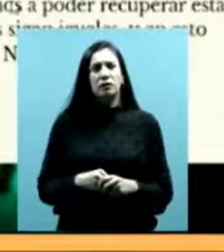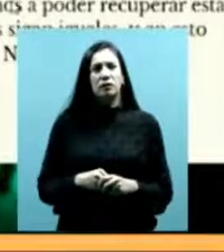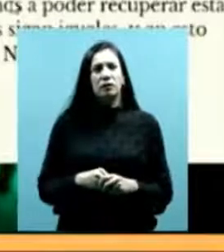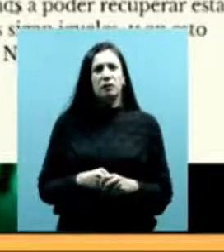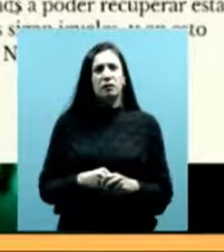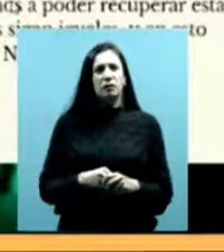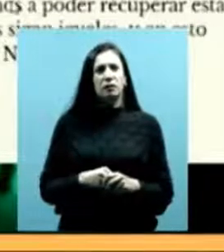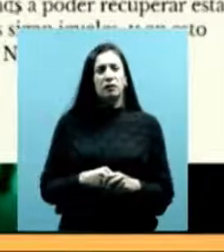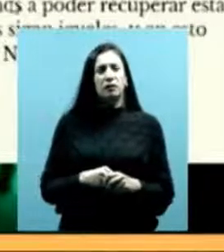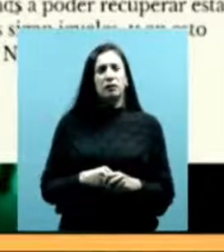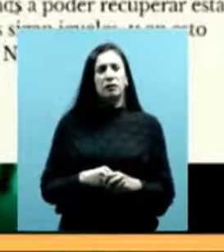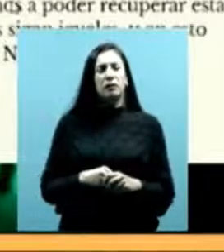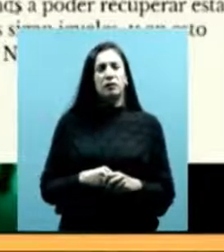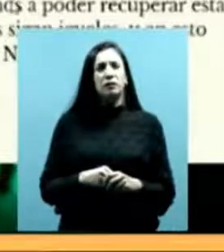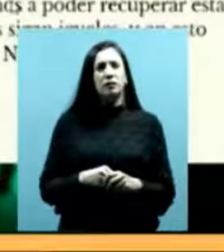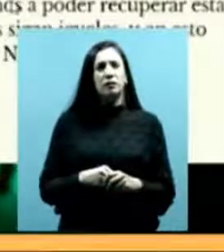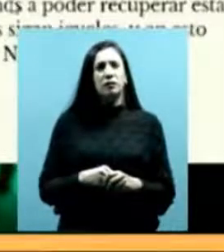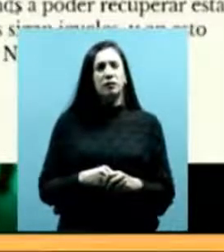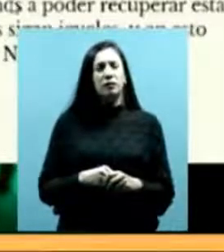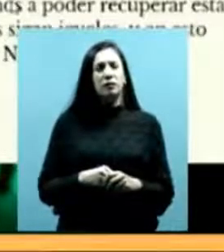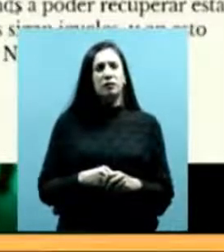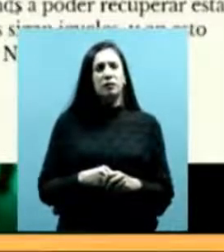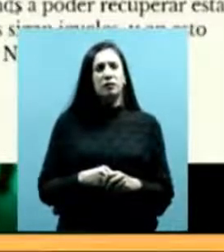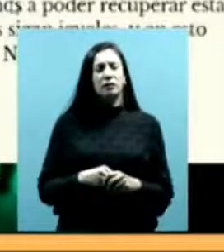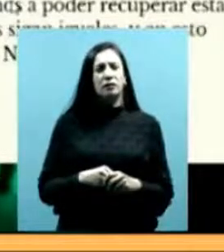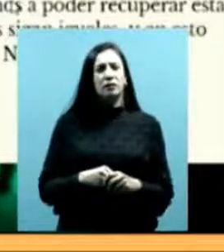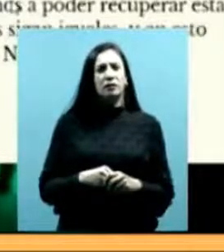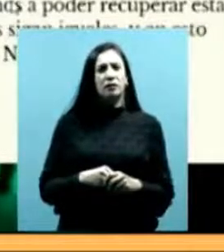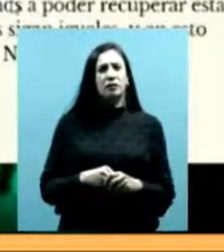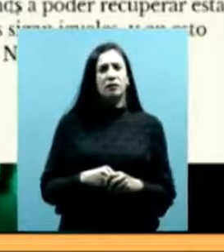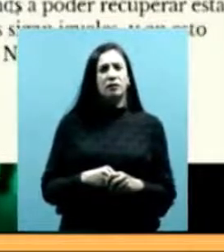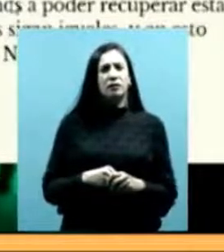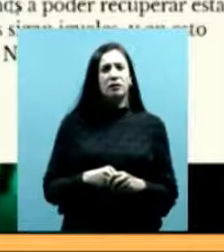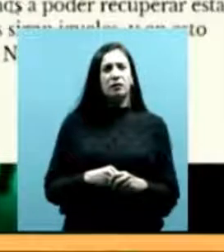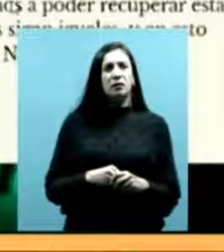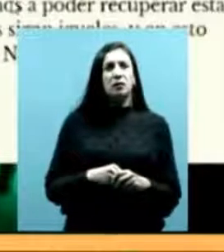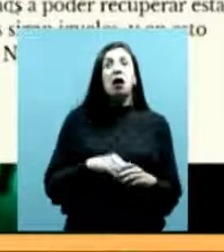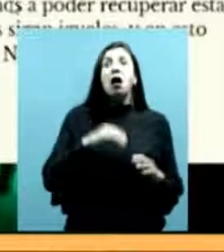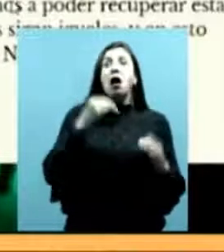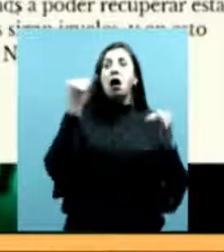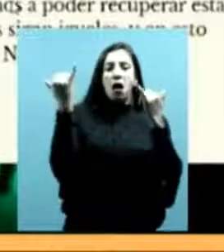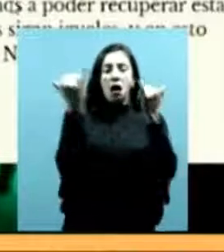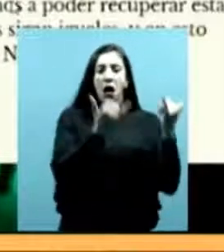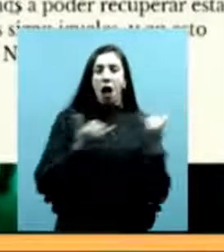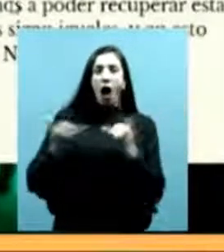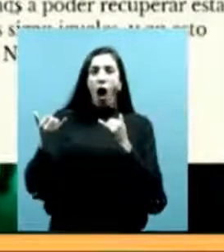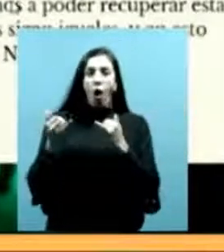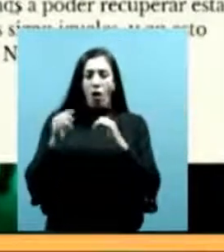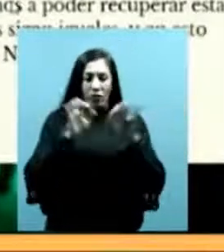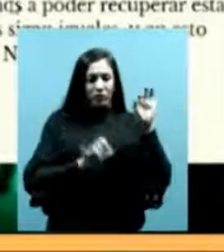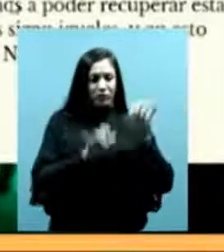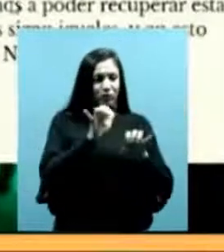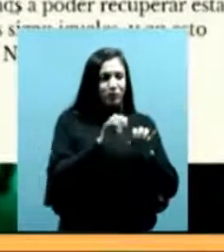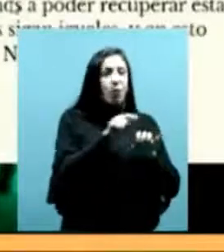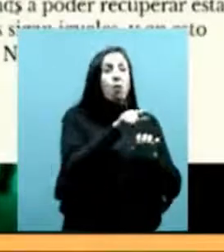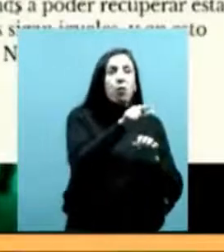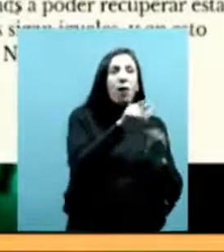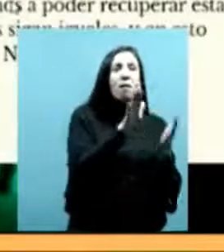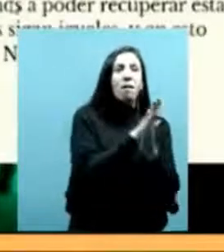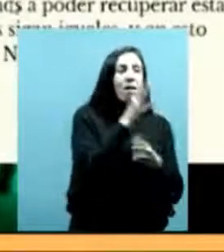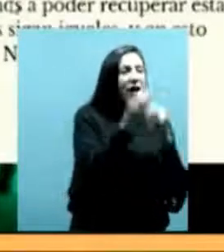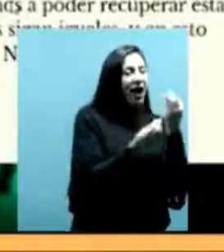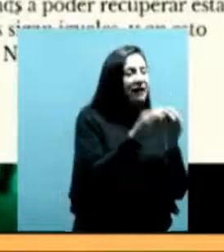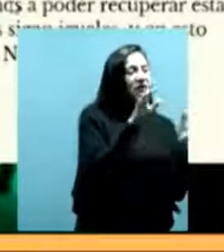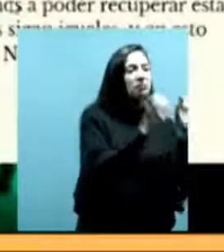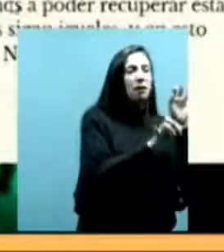mismos que venían sacando las tierras, ahora están en todas esas oficinas haciendo papeles. Esto